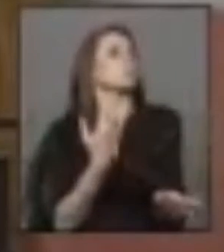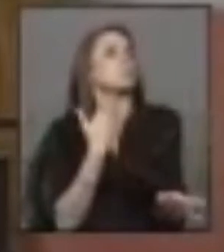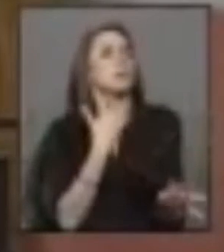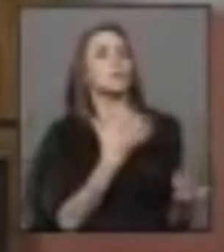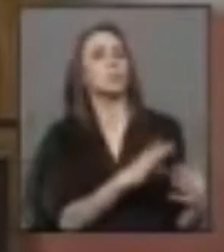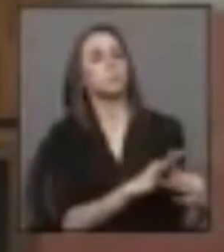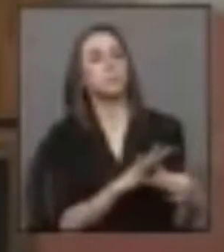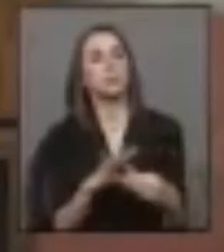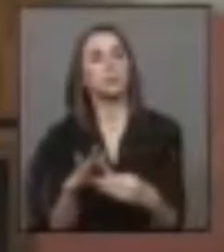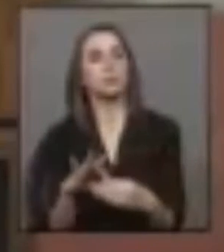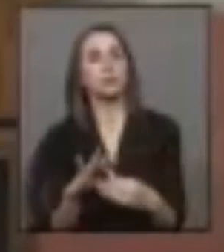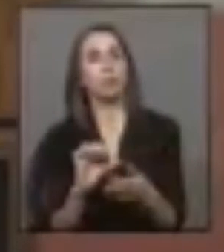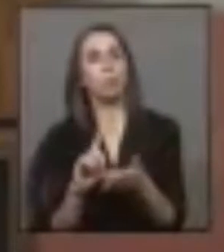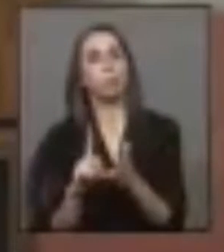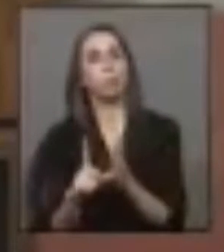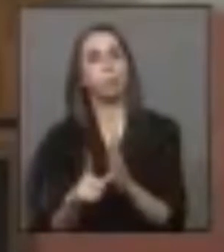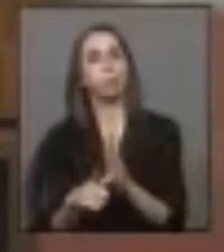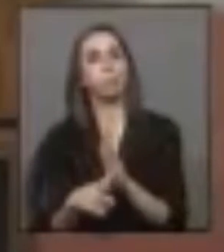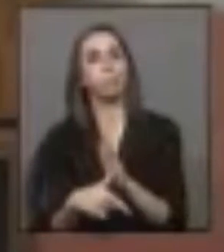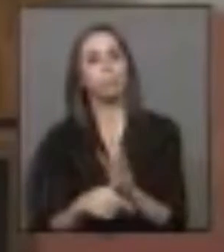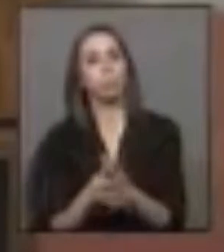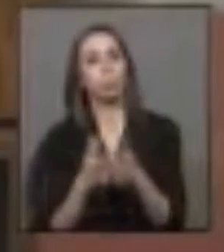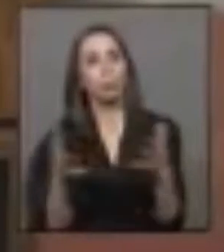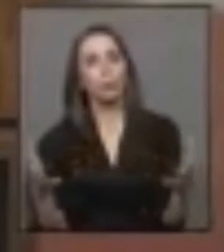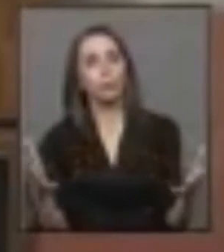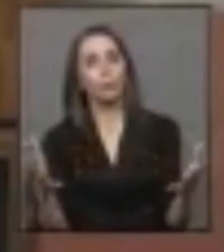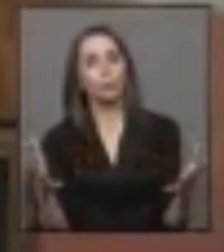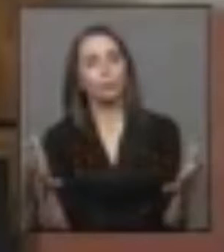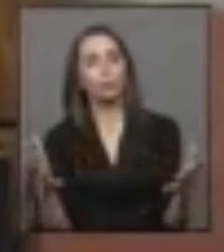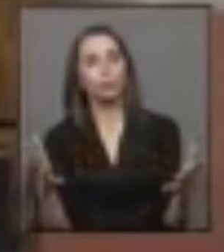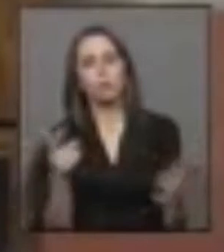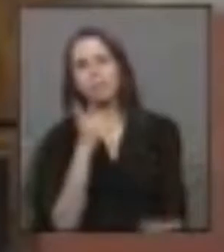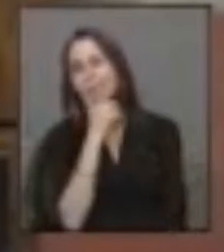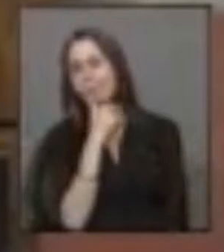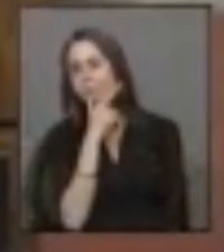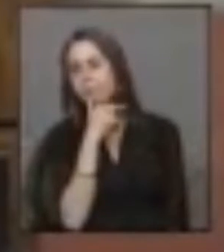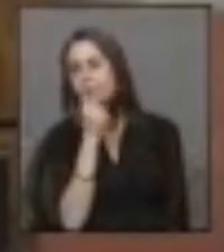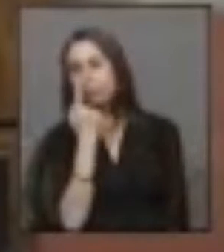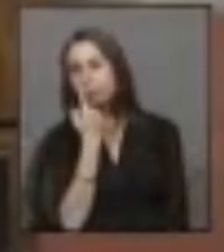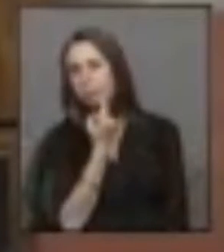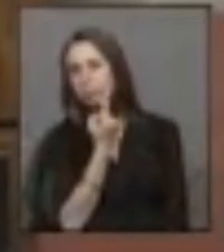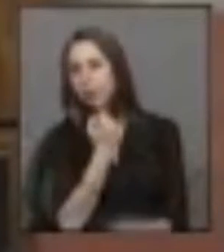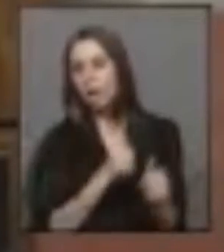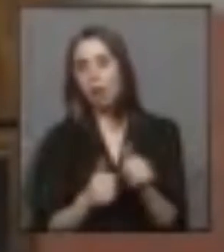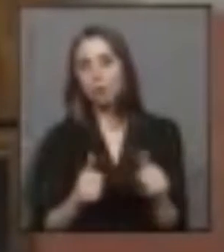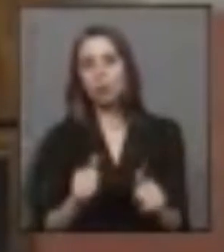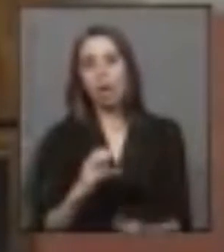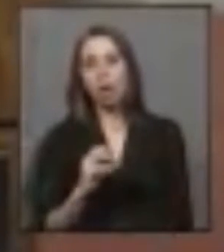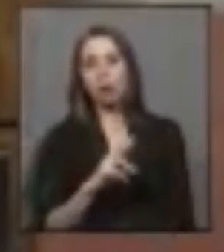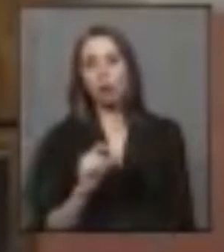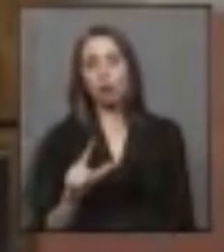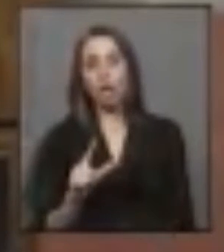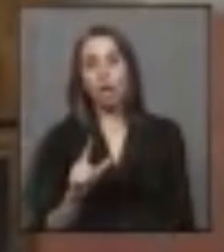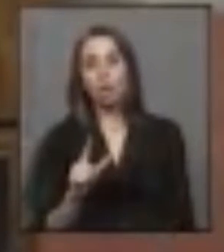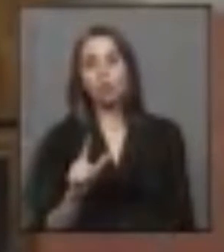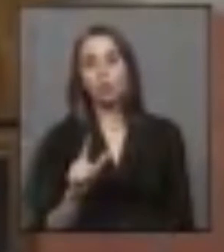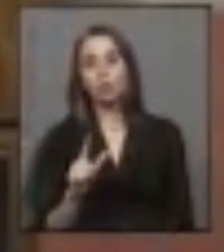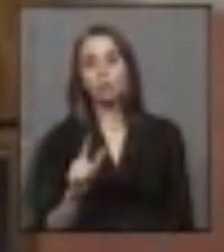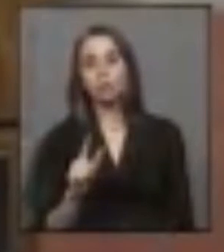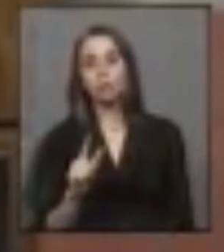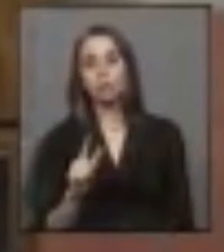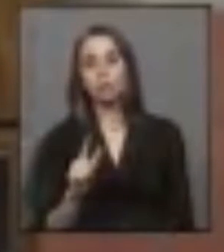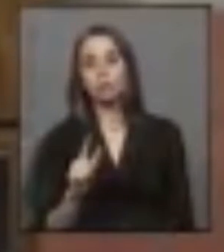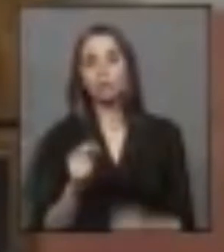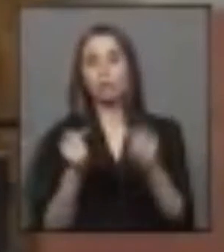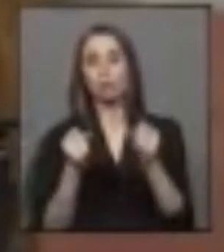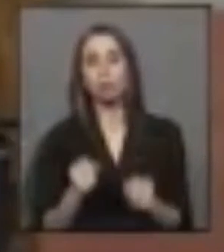que han demorado en exceso y hasta en la forma sospechosa a juicios de las autoridades de Corral, la resolución favorable